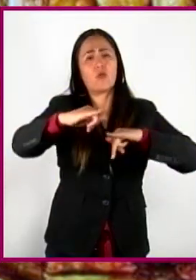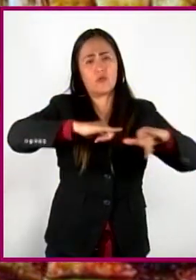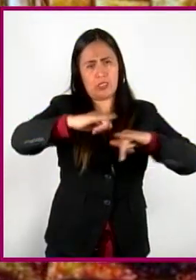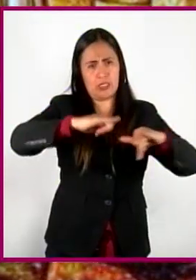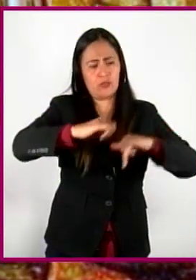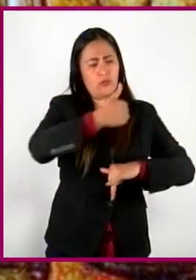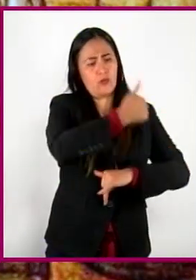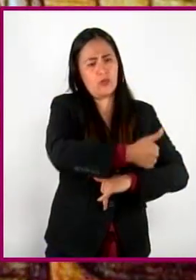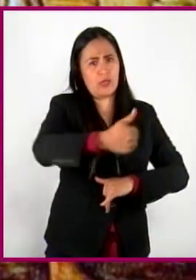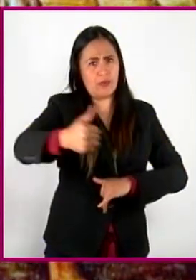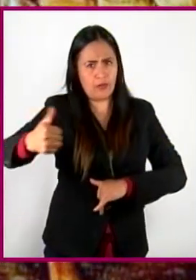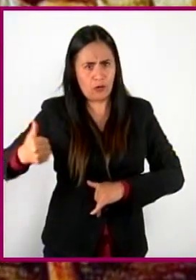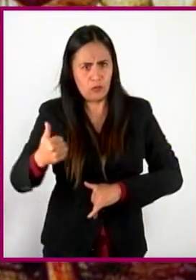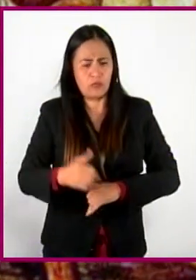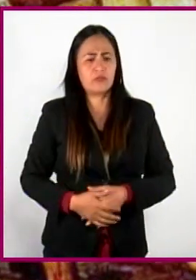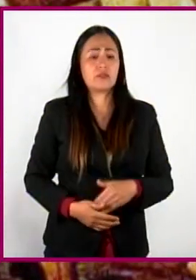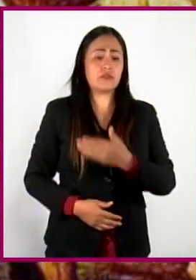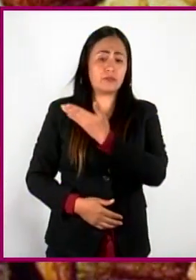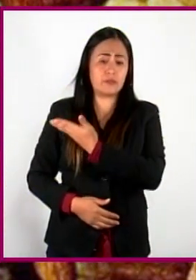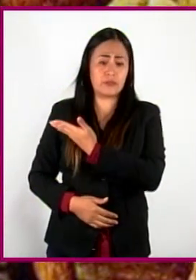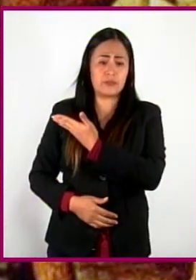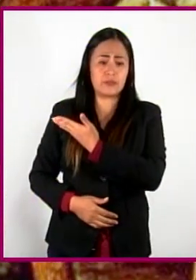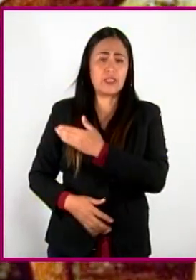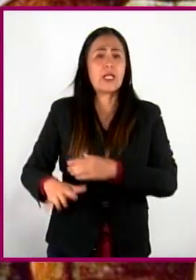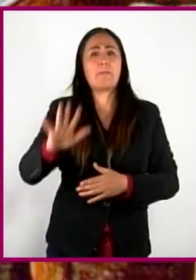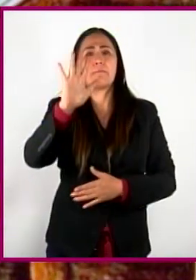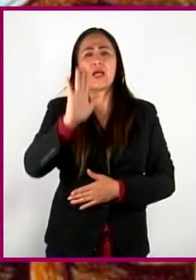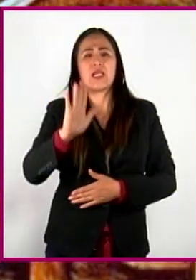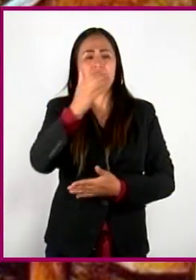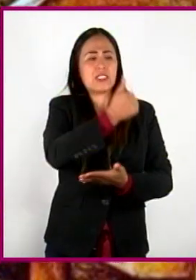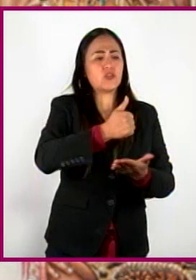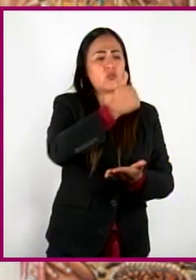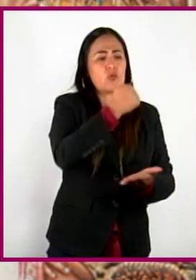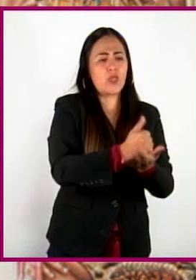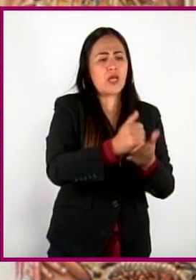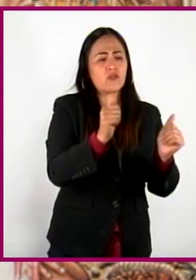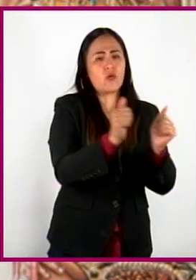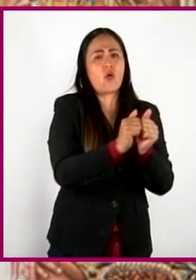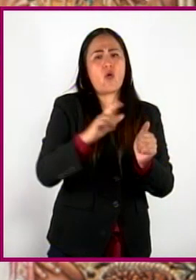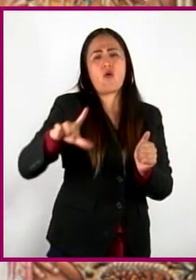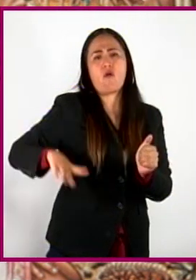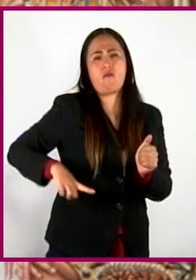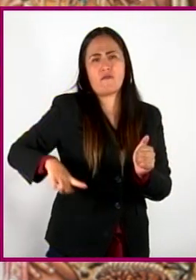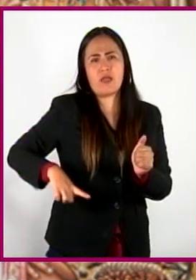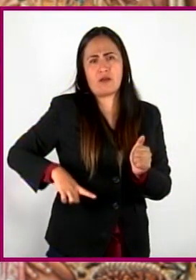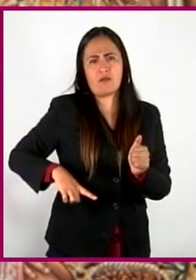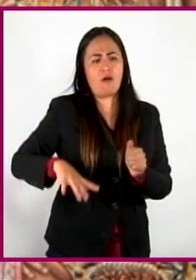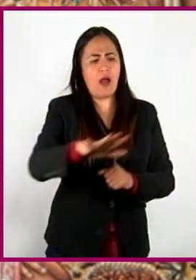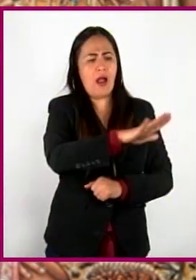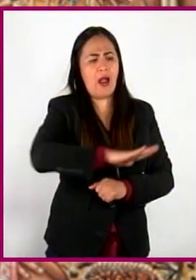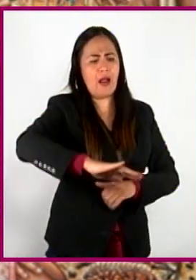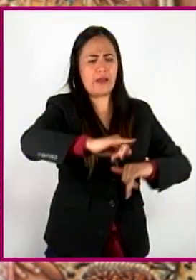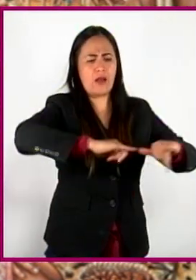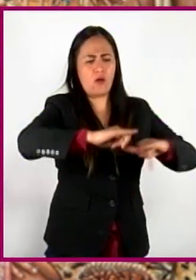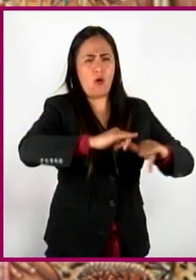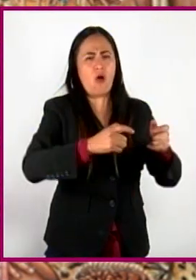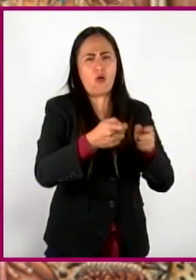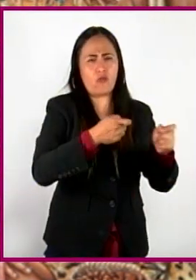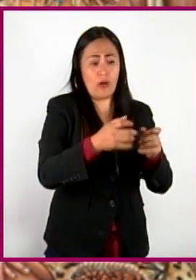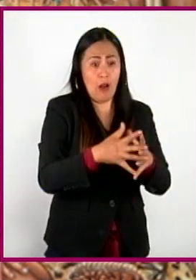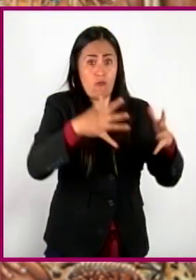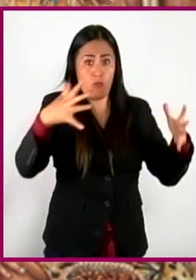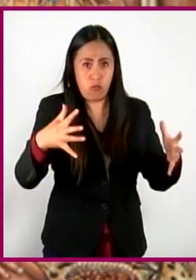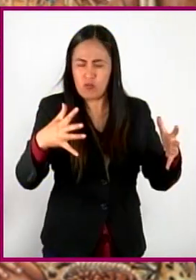Por su tamaño, los altépetl eran como ciudades-estado, es decir, controlaban un territorio no muy grande de